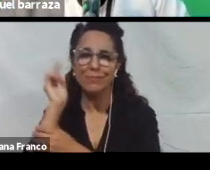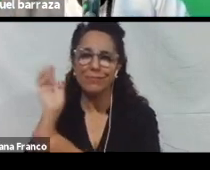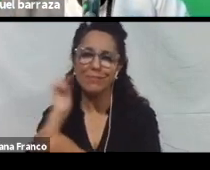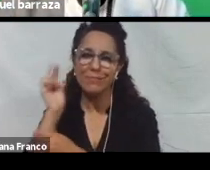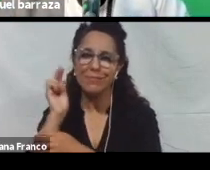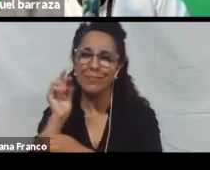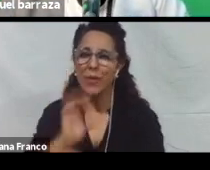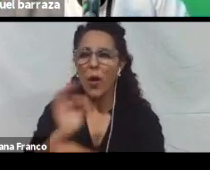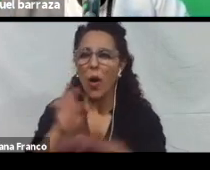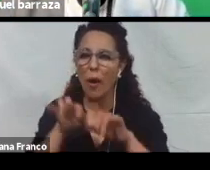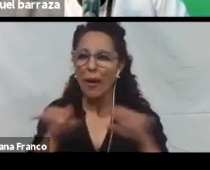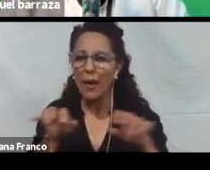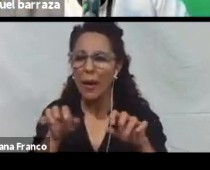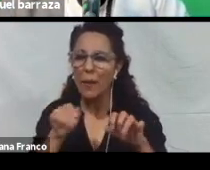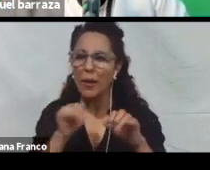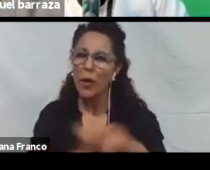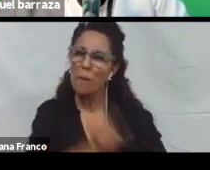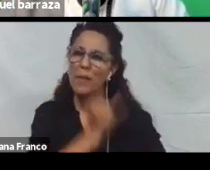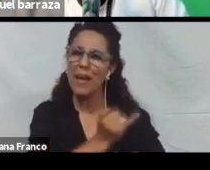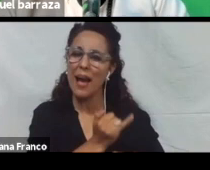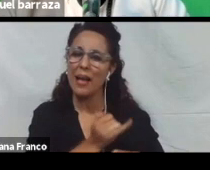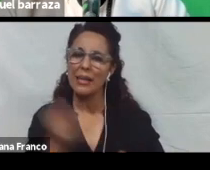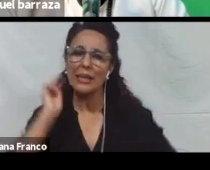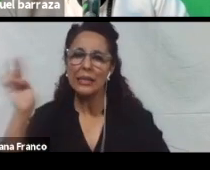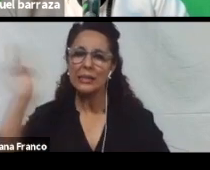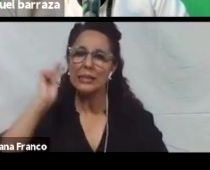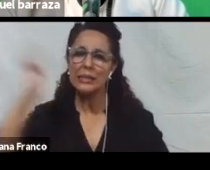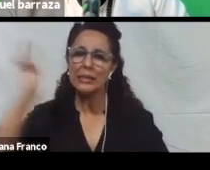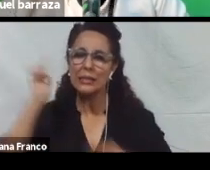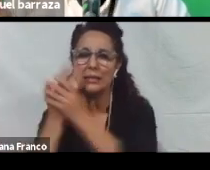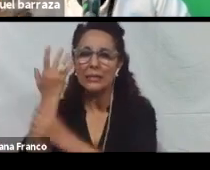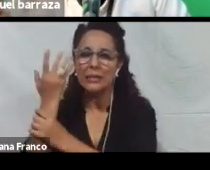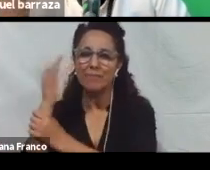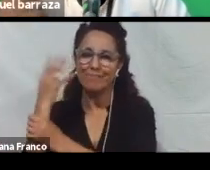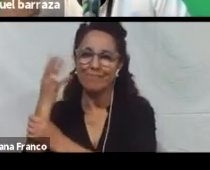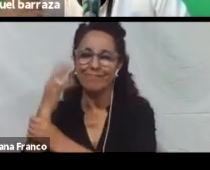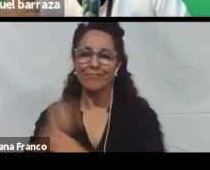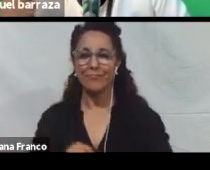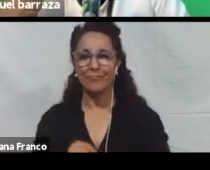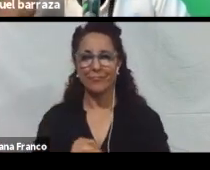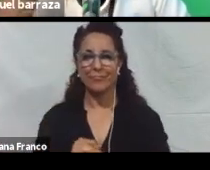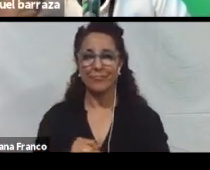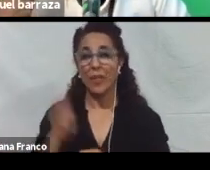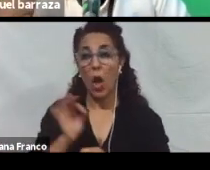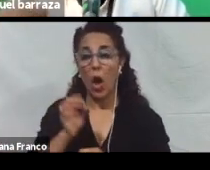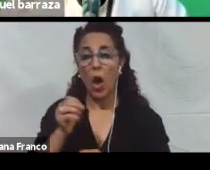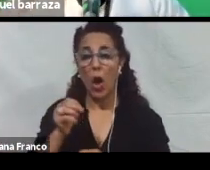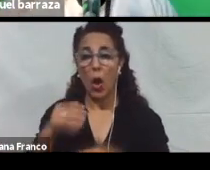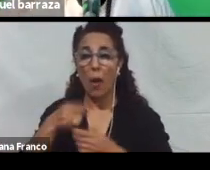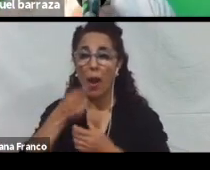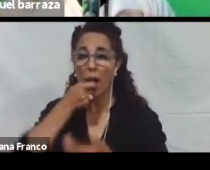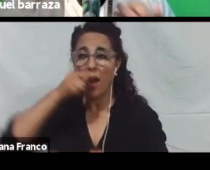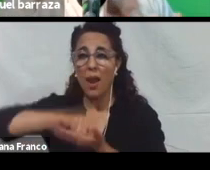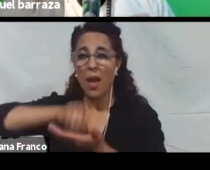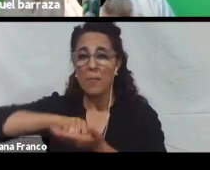Escribiendo. O explicando. Y a la vez. un chiqui chiqui chiqui. De la pulsera. Eso puede distraer. O vos estás jugando. Con una lapicera. O